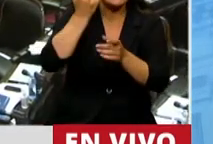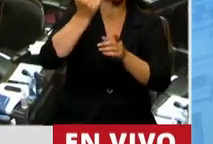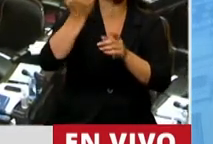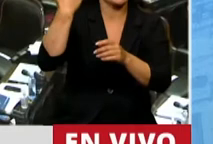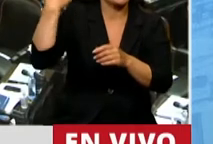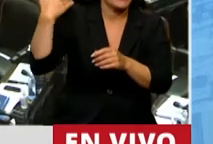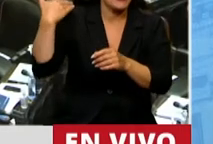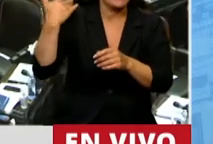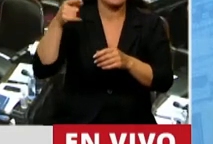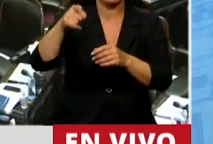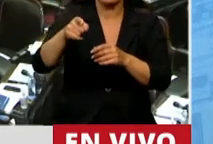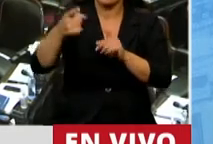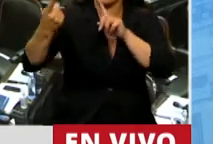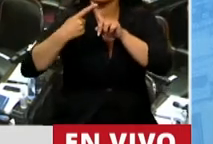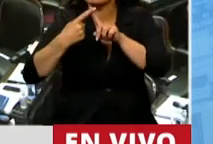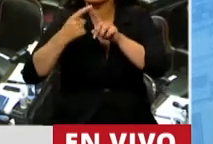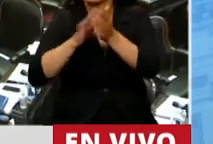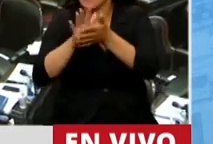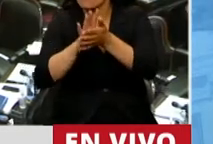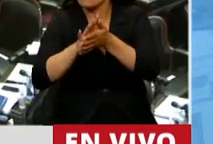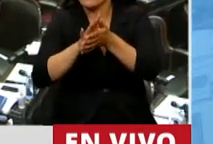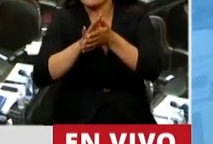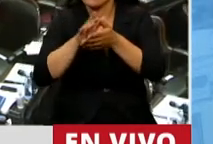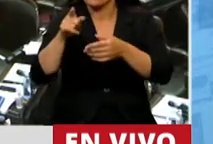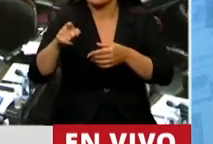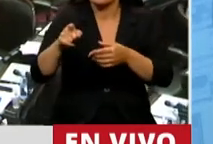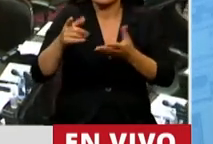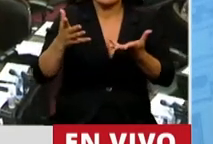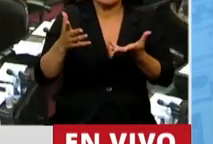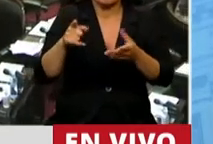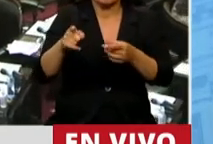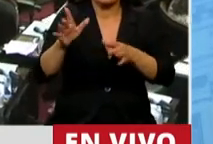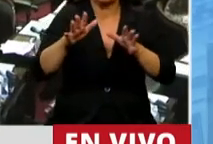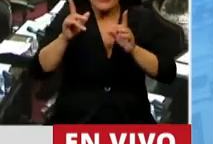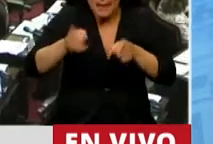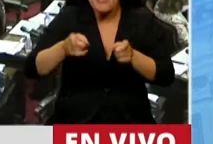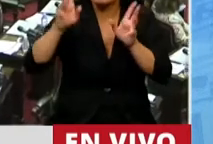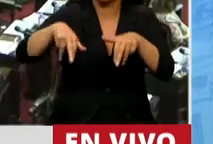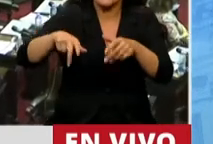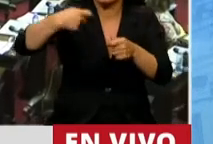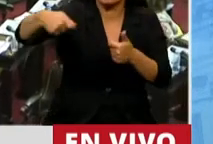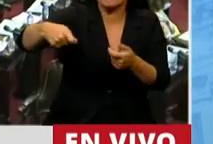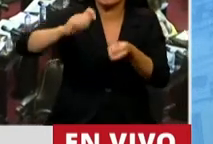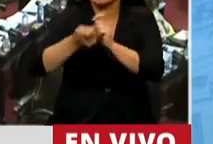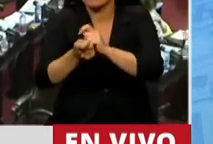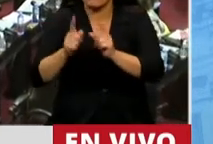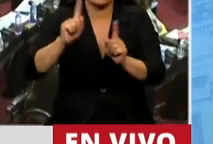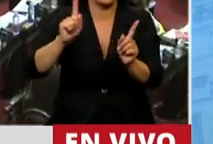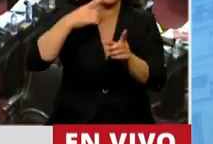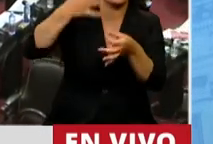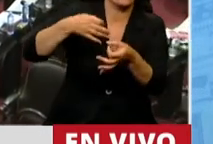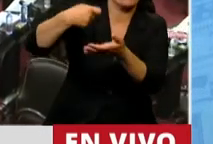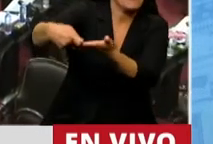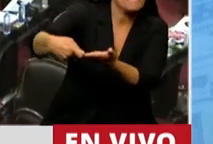como los canjes forzados y hasta yo diría los reperfilamientos. Todo aquel incumplimiento